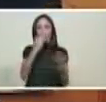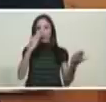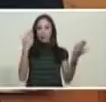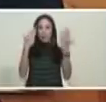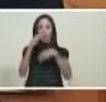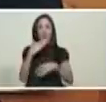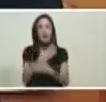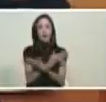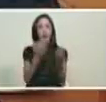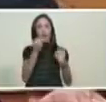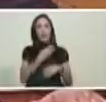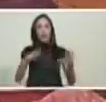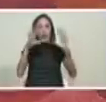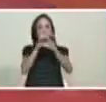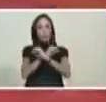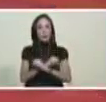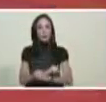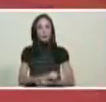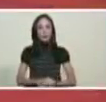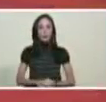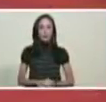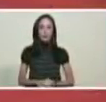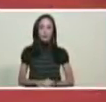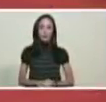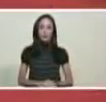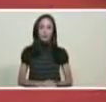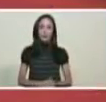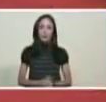gracias buenas noches hasta pronto